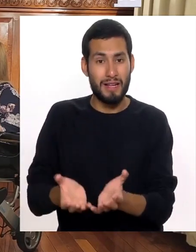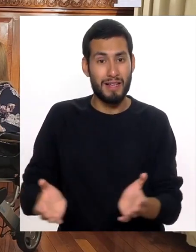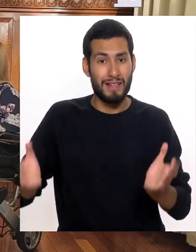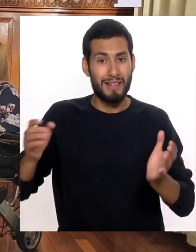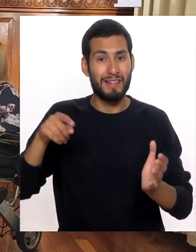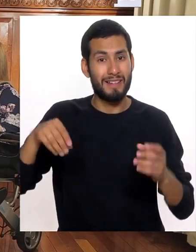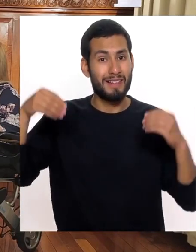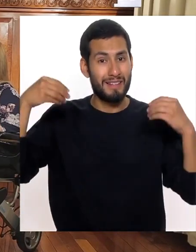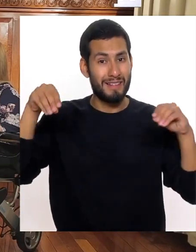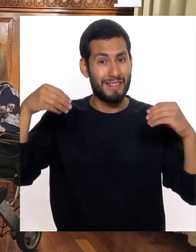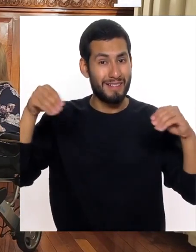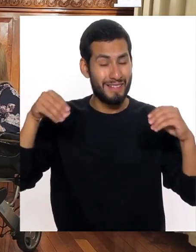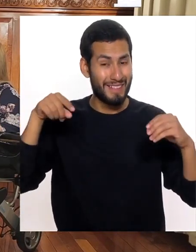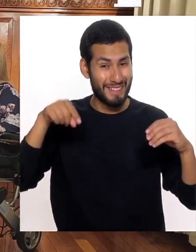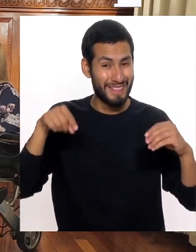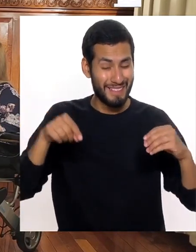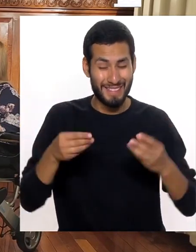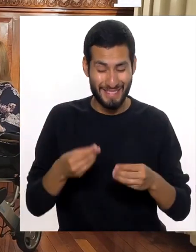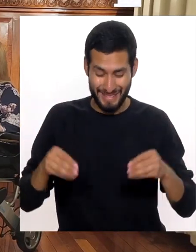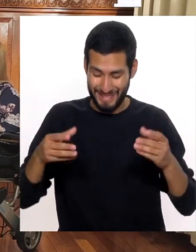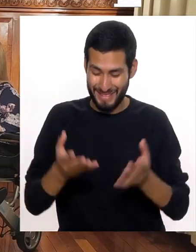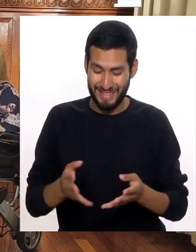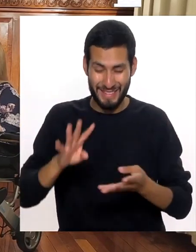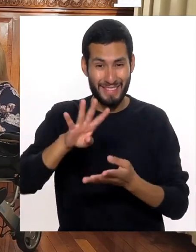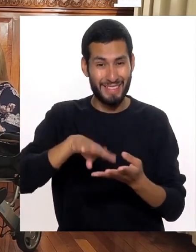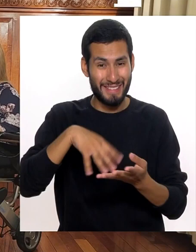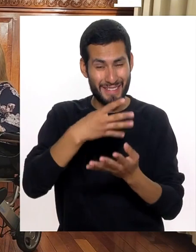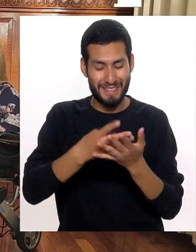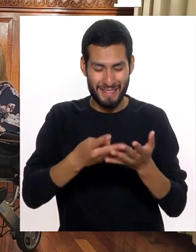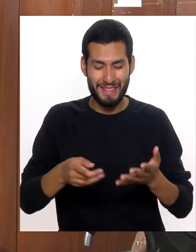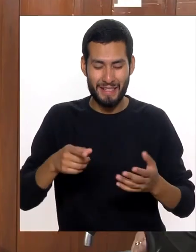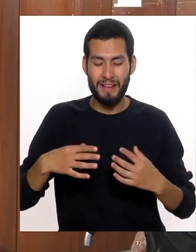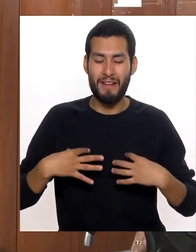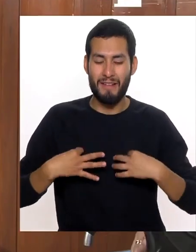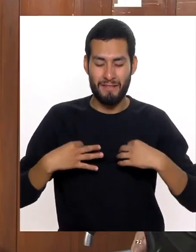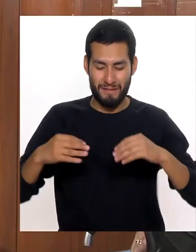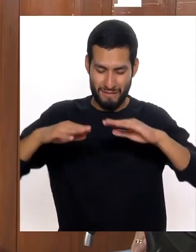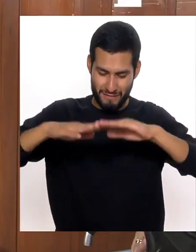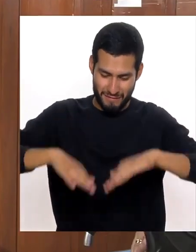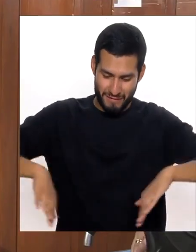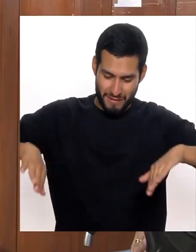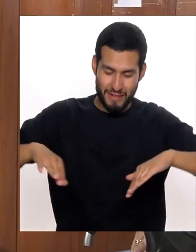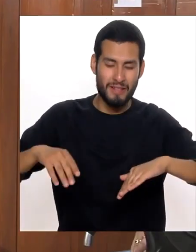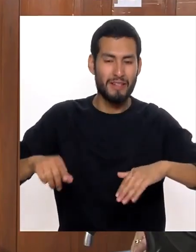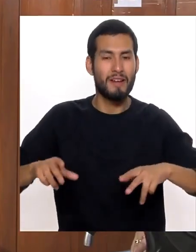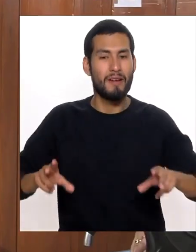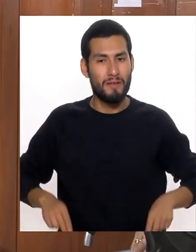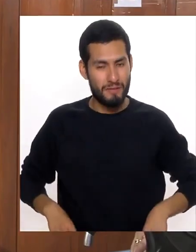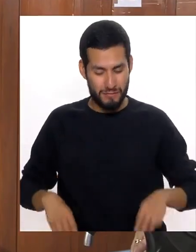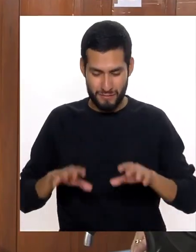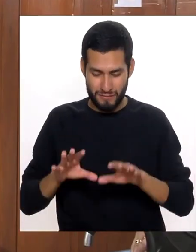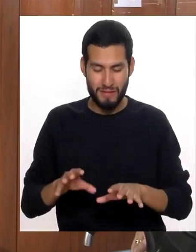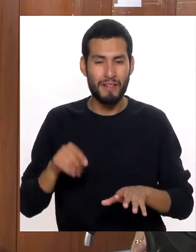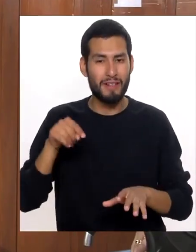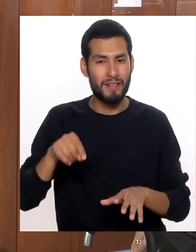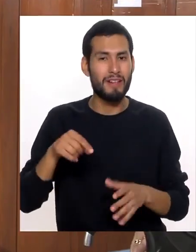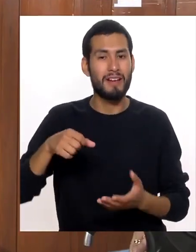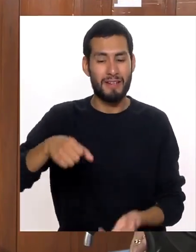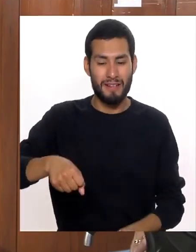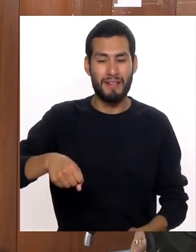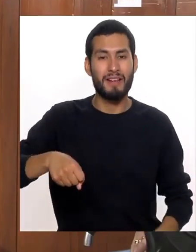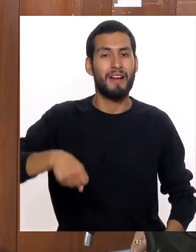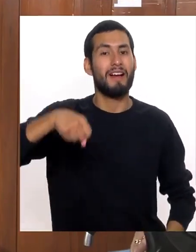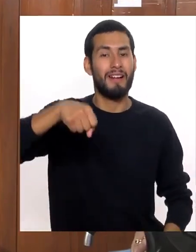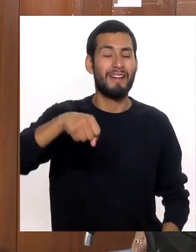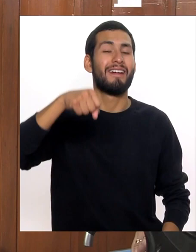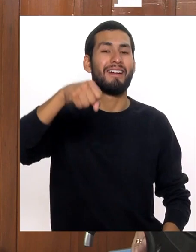cargamos En esa canasta de mercado? Esa canasta dice ¿Es donde paga? Puse su frazadita Su pañalito Y